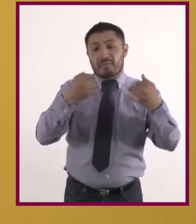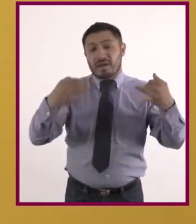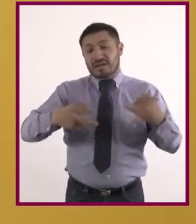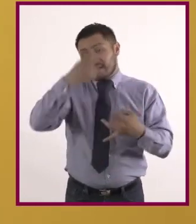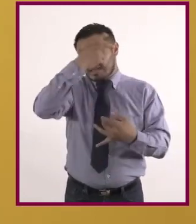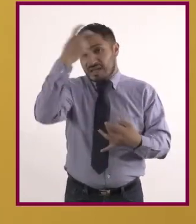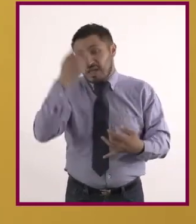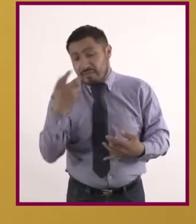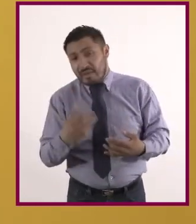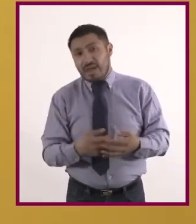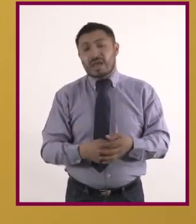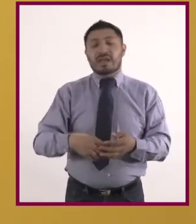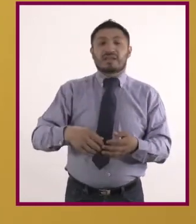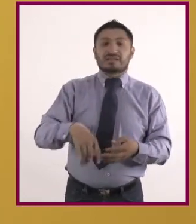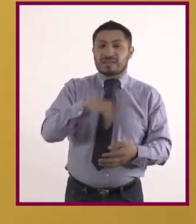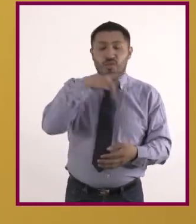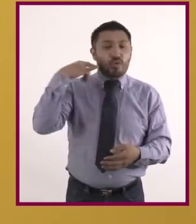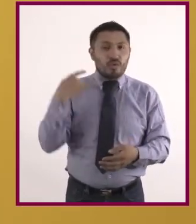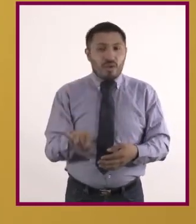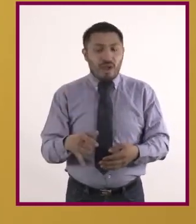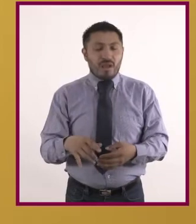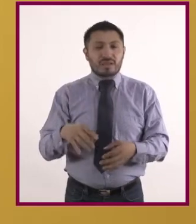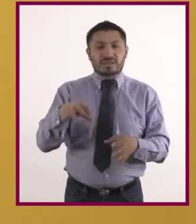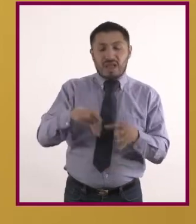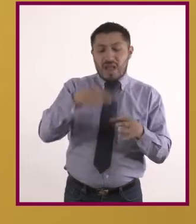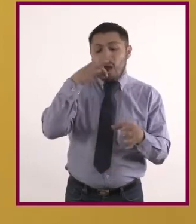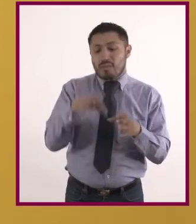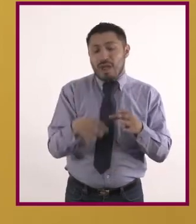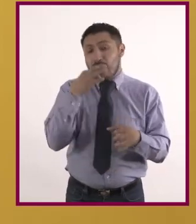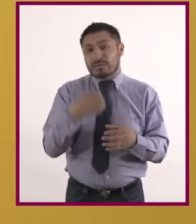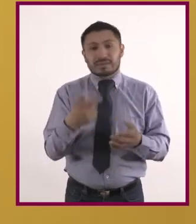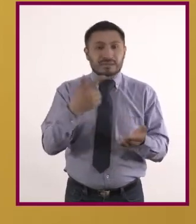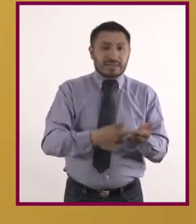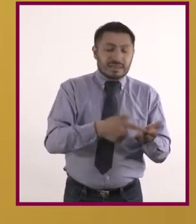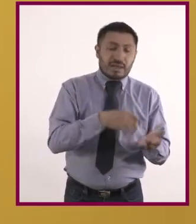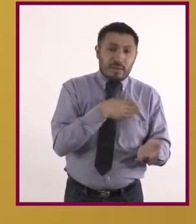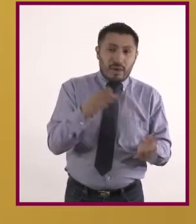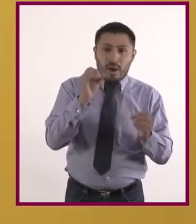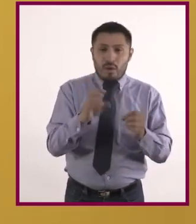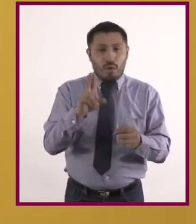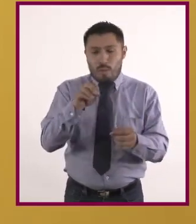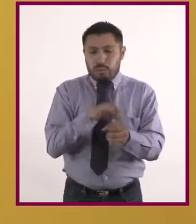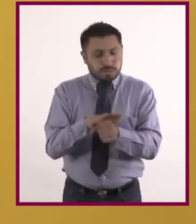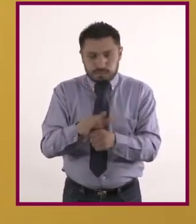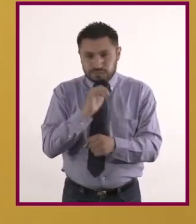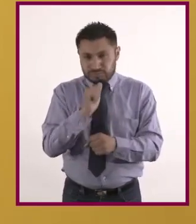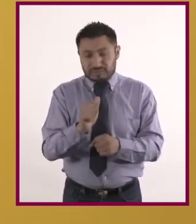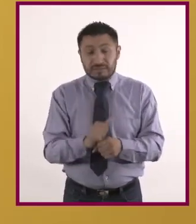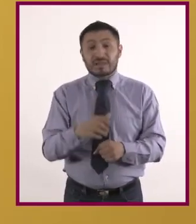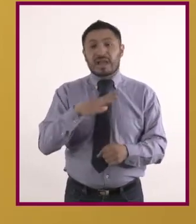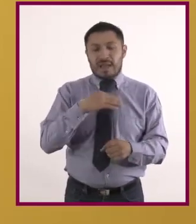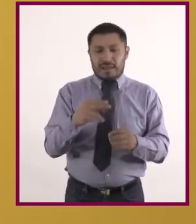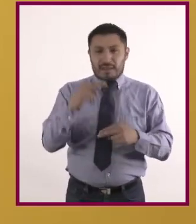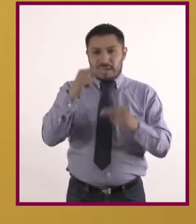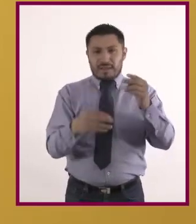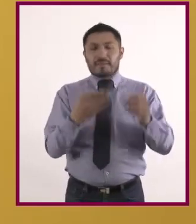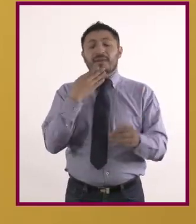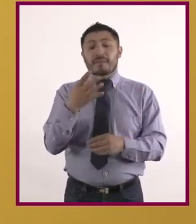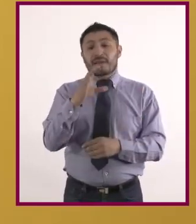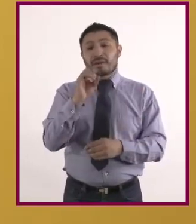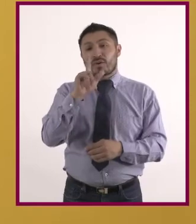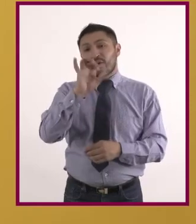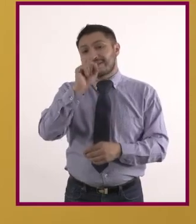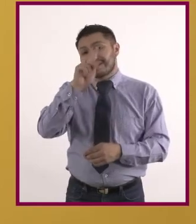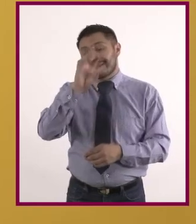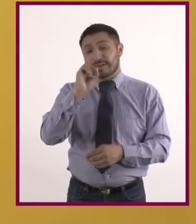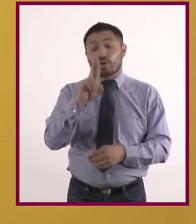pizzas y empanadas, salsas, frituras y chatarra. Grasas buenas o insaturadas elevan los niveles buenos de colesterol o